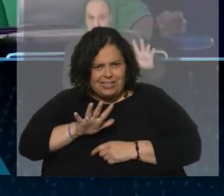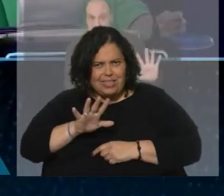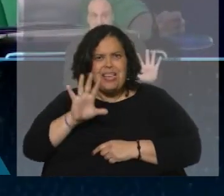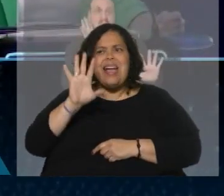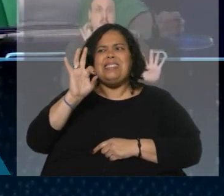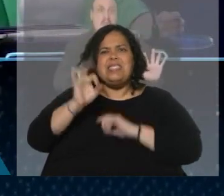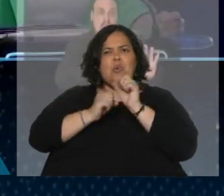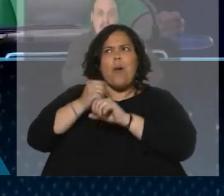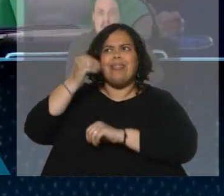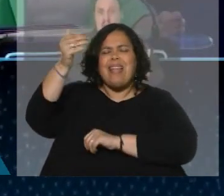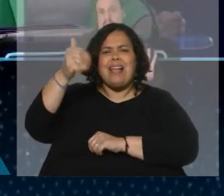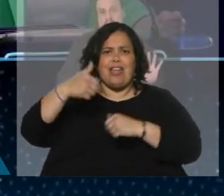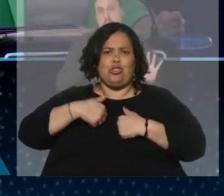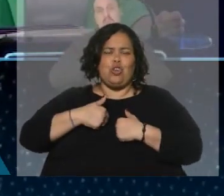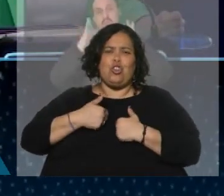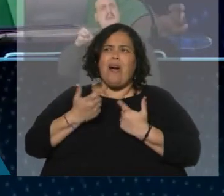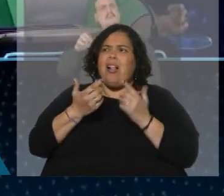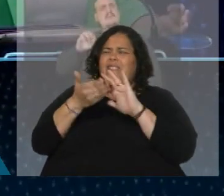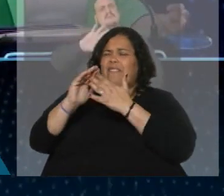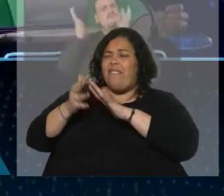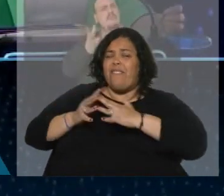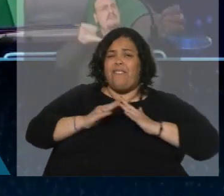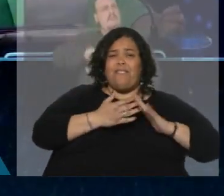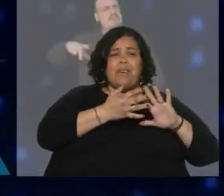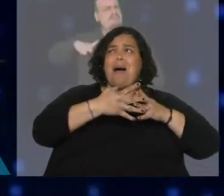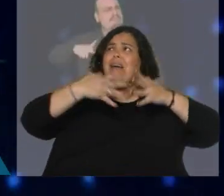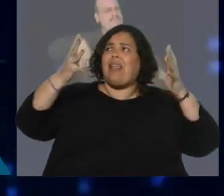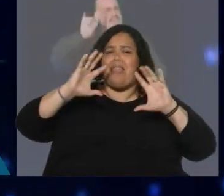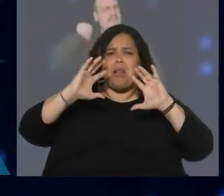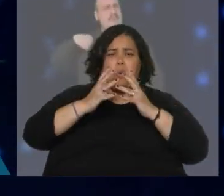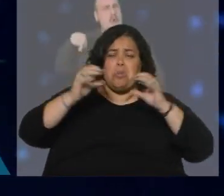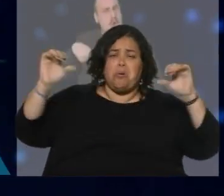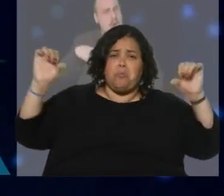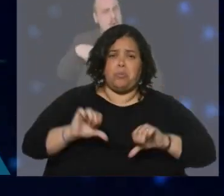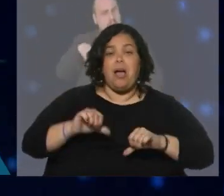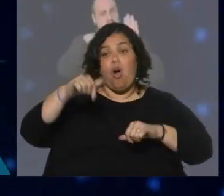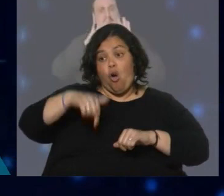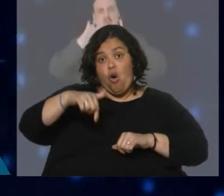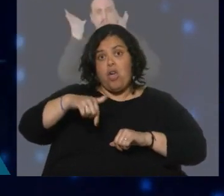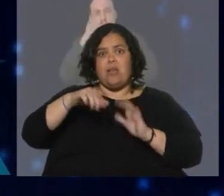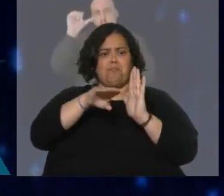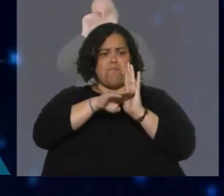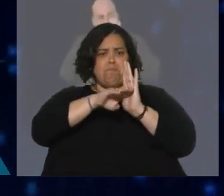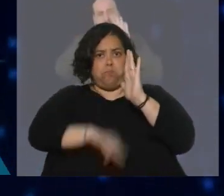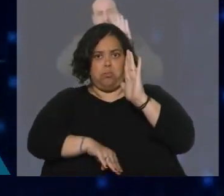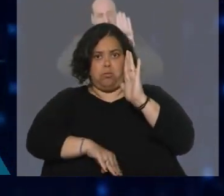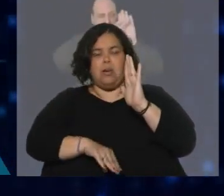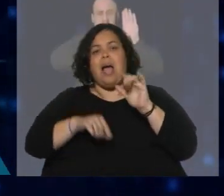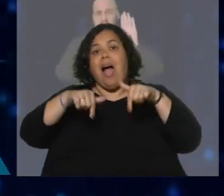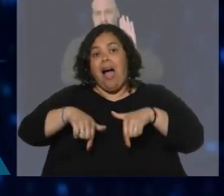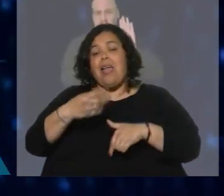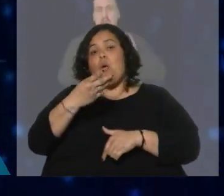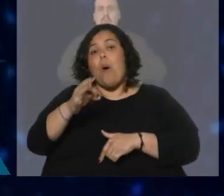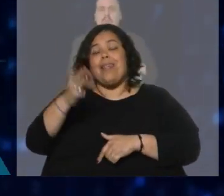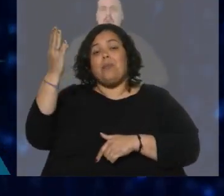vamos a ser la Villa Miseria más grande del mundo. Hoy estamos de mitad de la tabla para abajo. Tenemos más de 40%